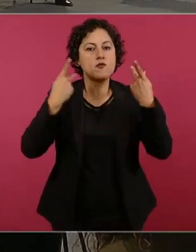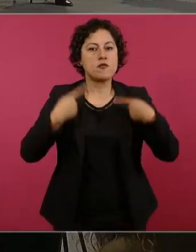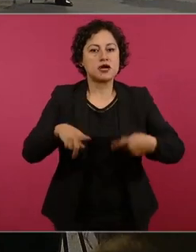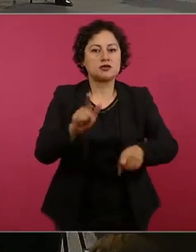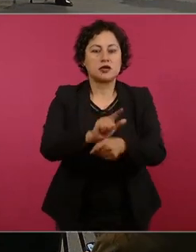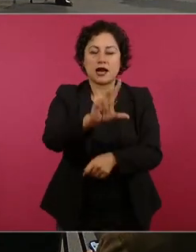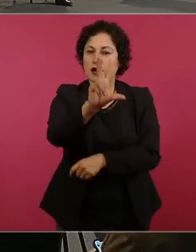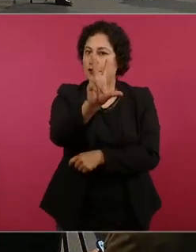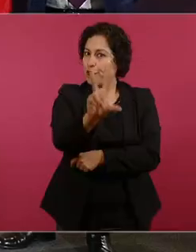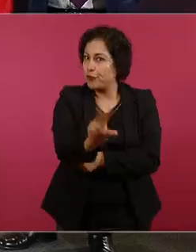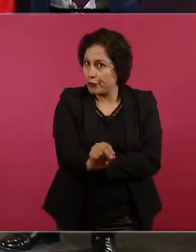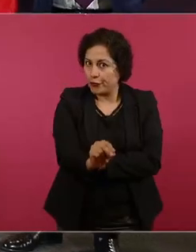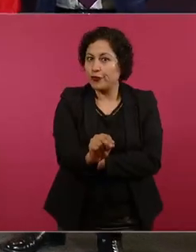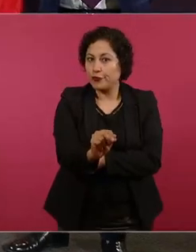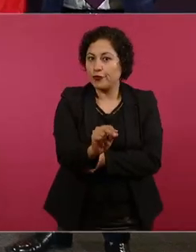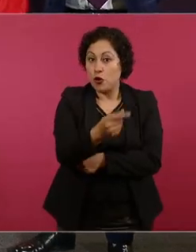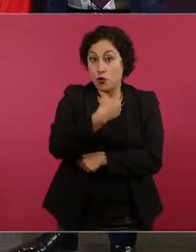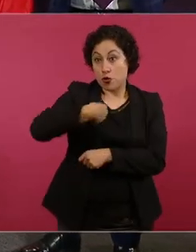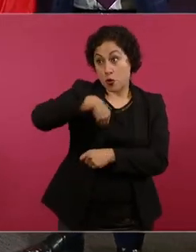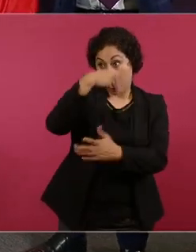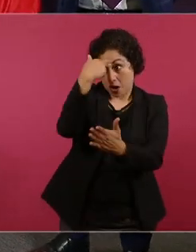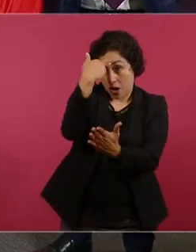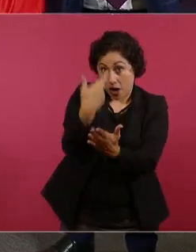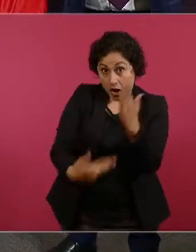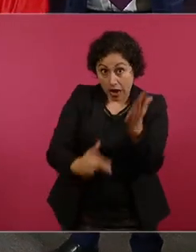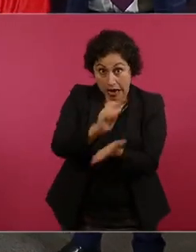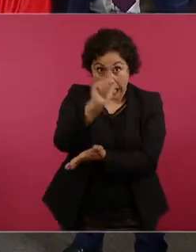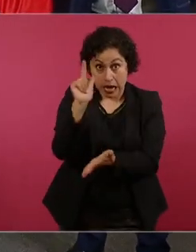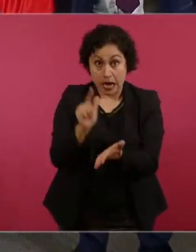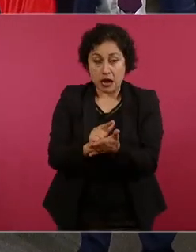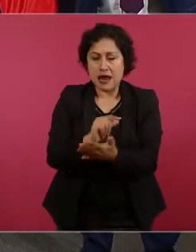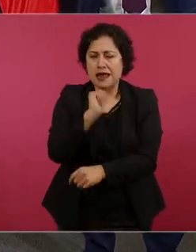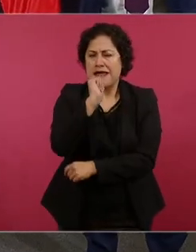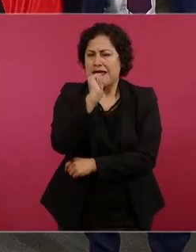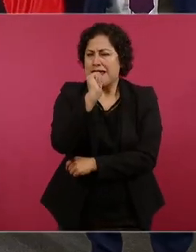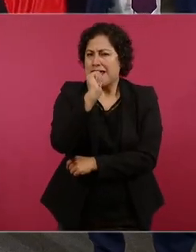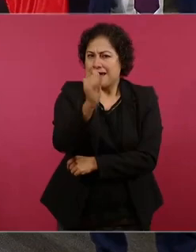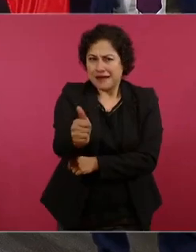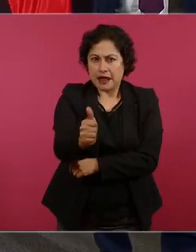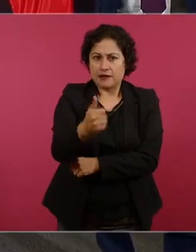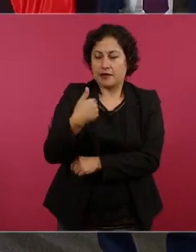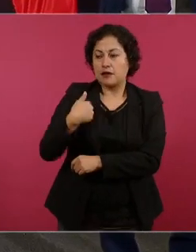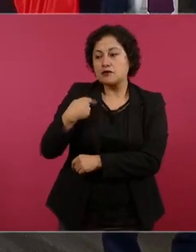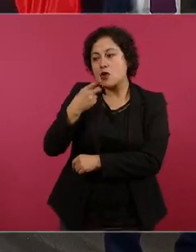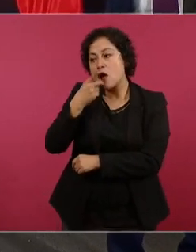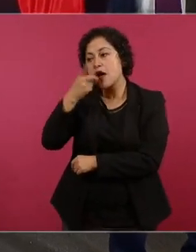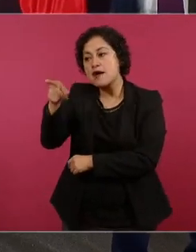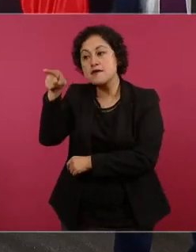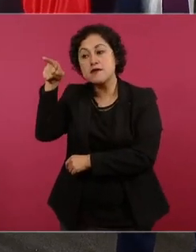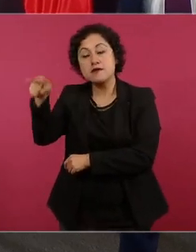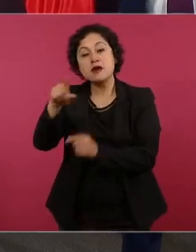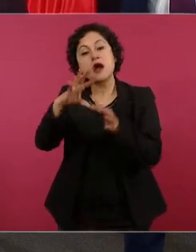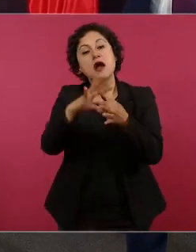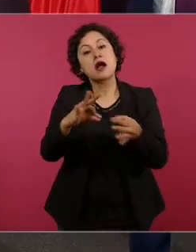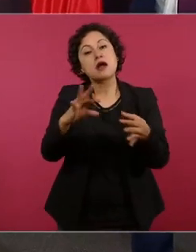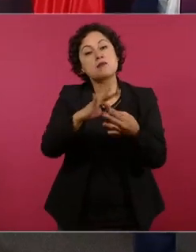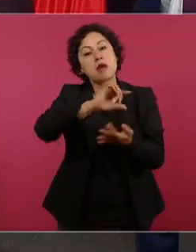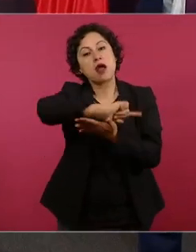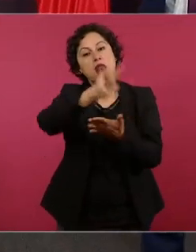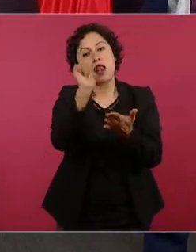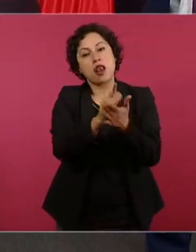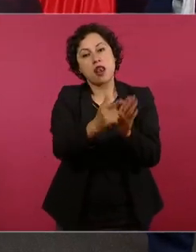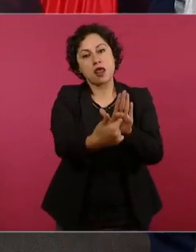violar ningún procedimiento sin